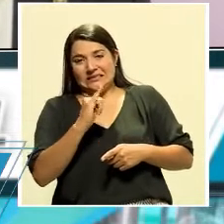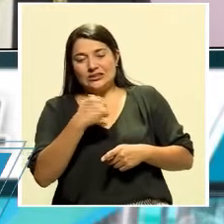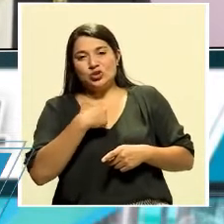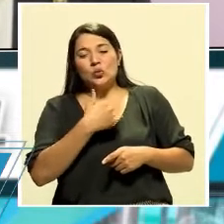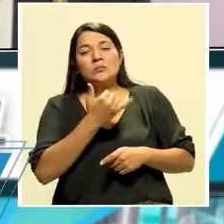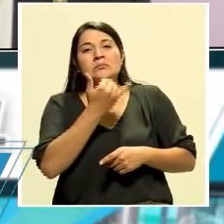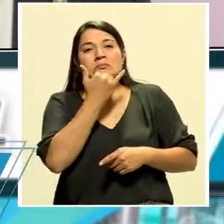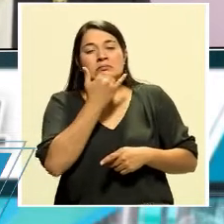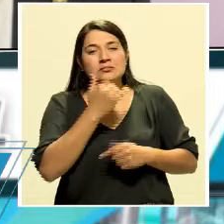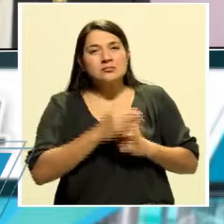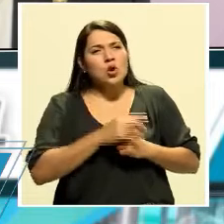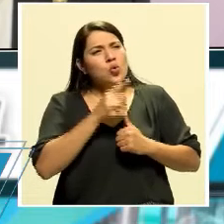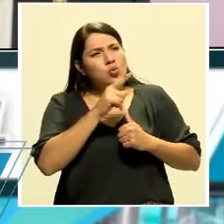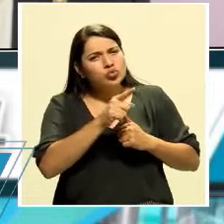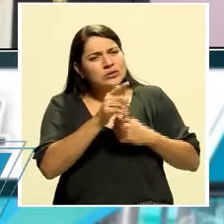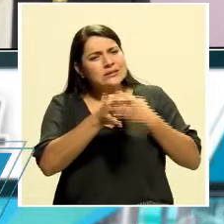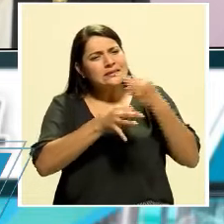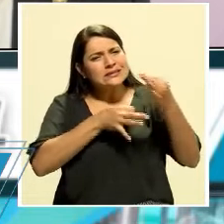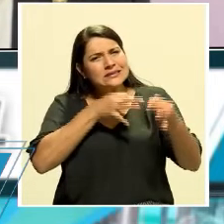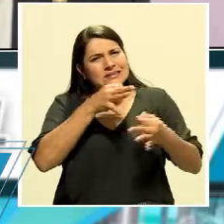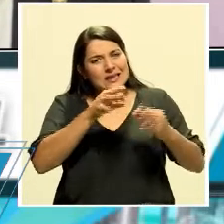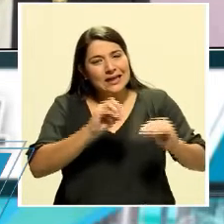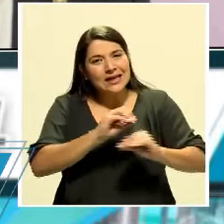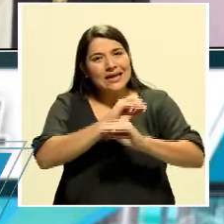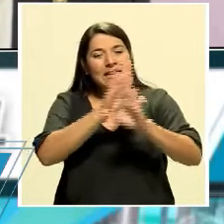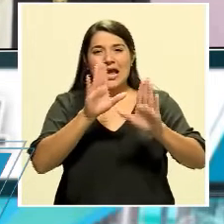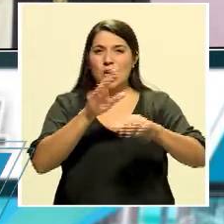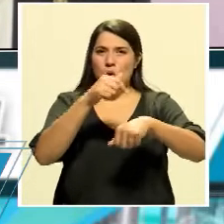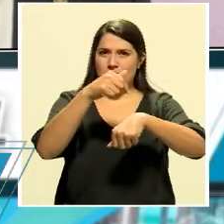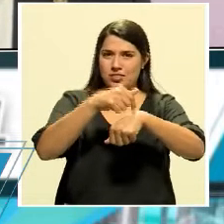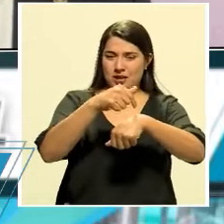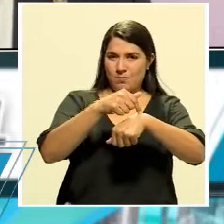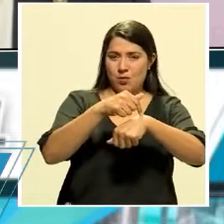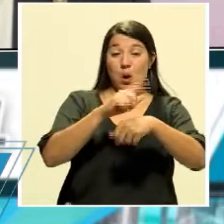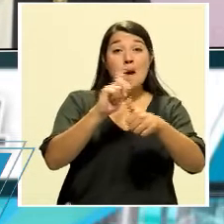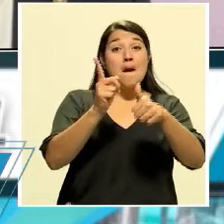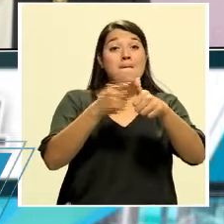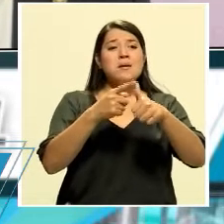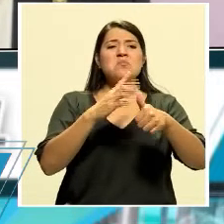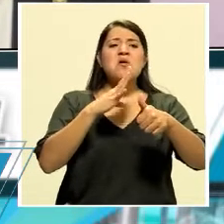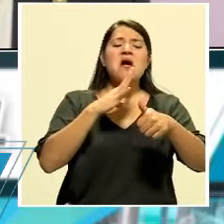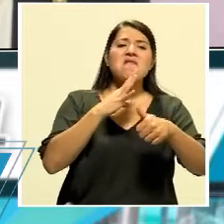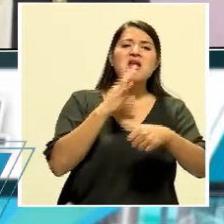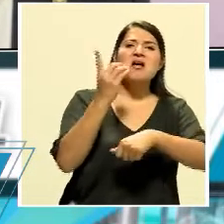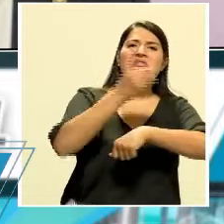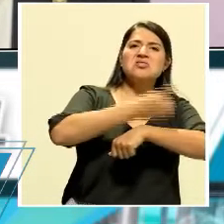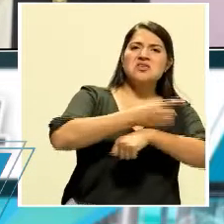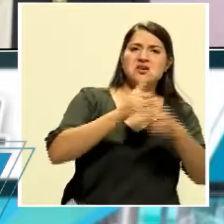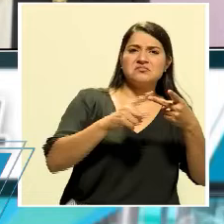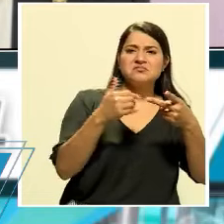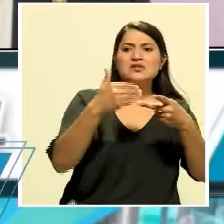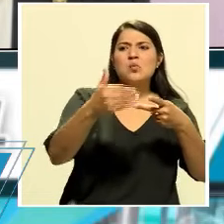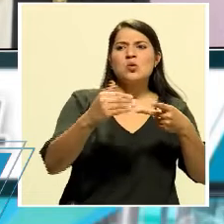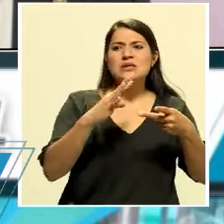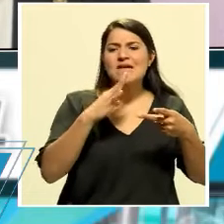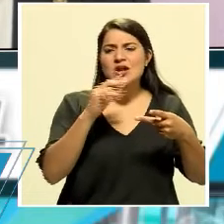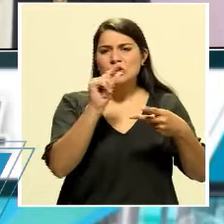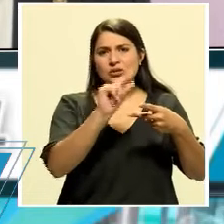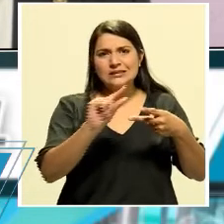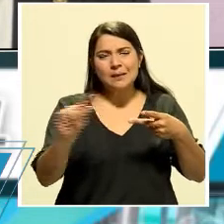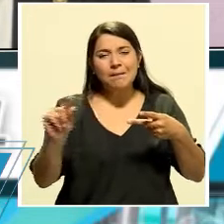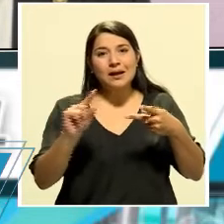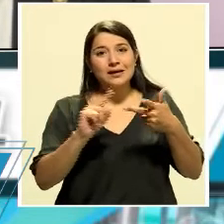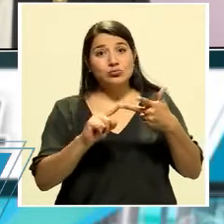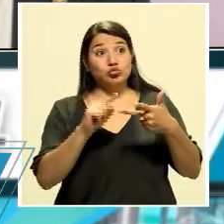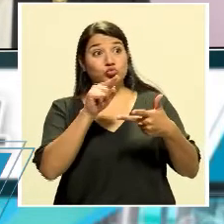fue. El tema de los tiempos. En principio se hablaba de días, después se empezó a hablar de semanas y